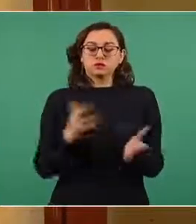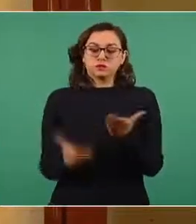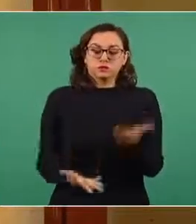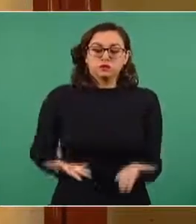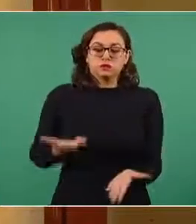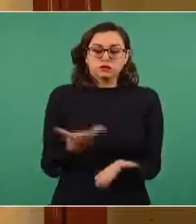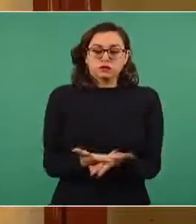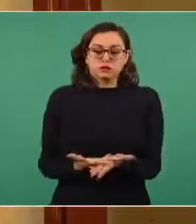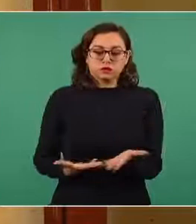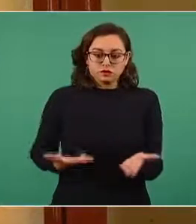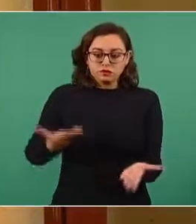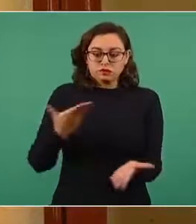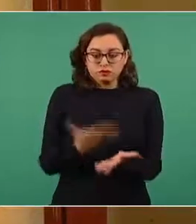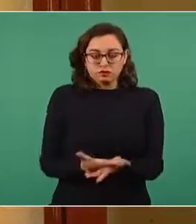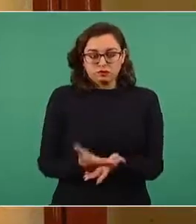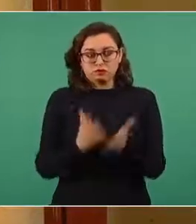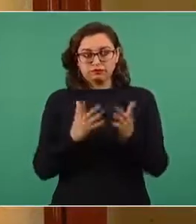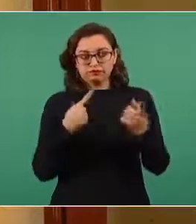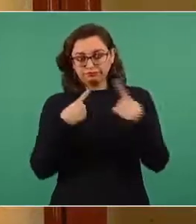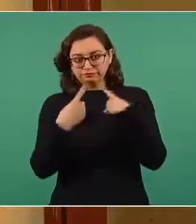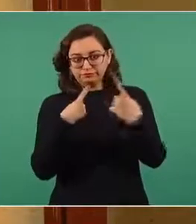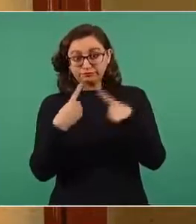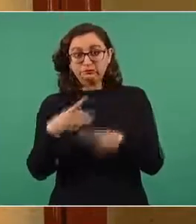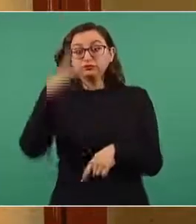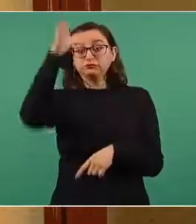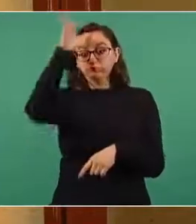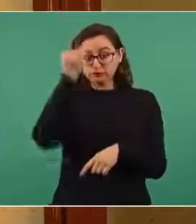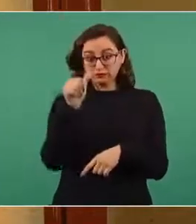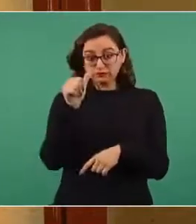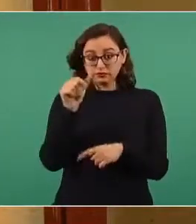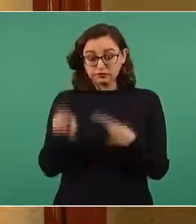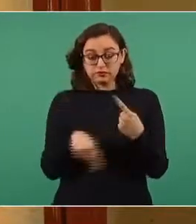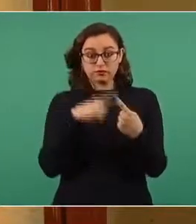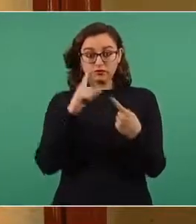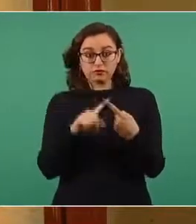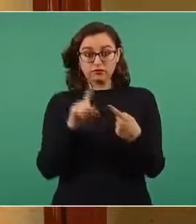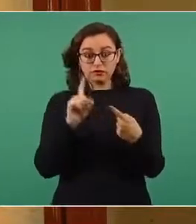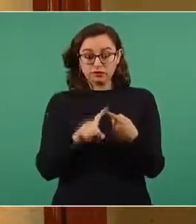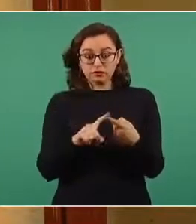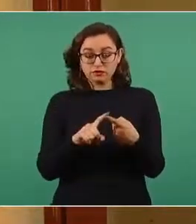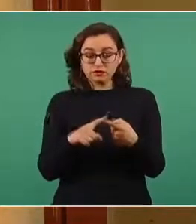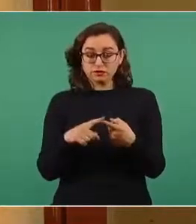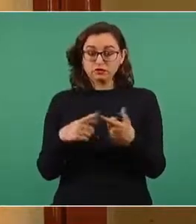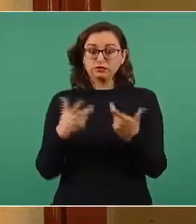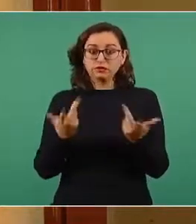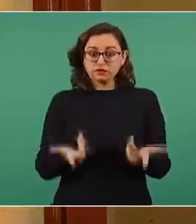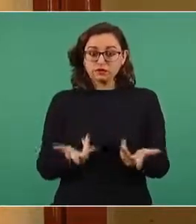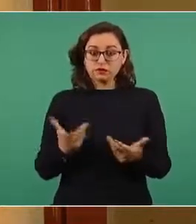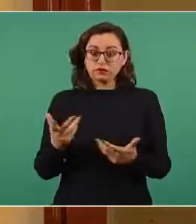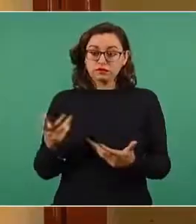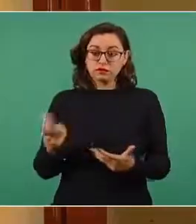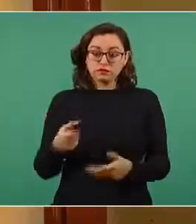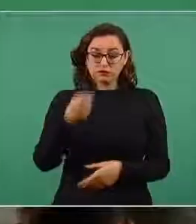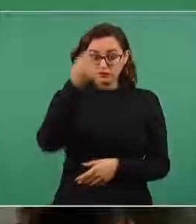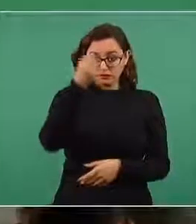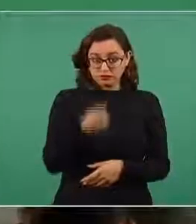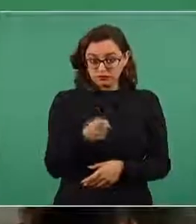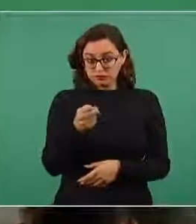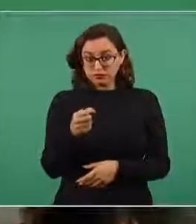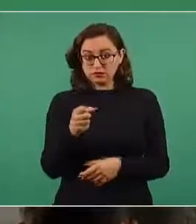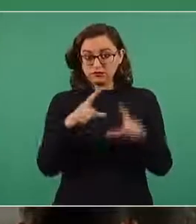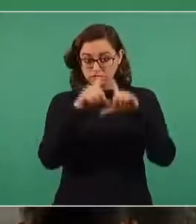insistiendo de que nos pongamos de acuerdo para acelerar el crecimiento, la inversión y el bienestar social en el sur de México